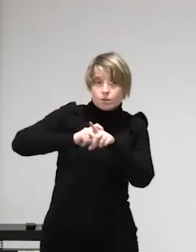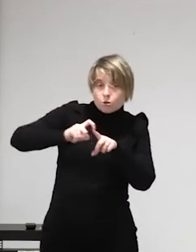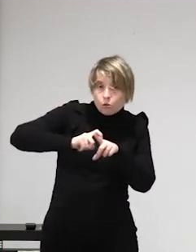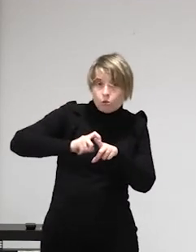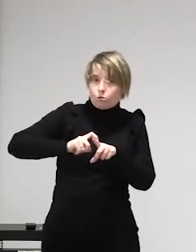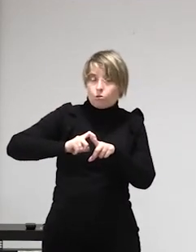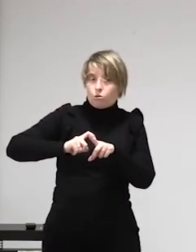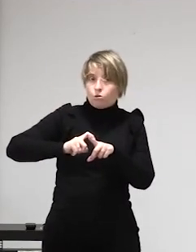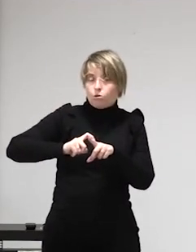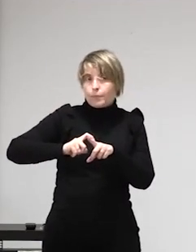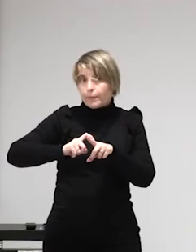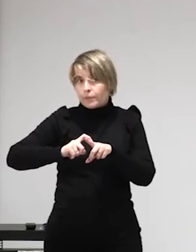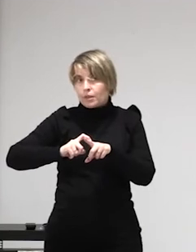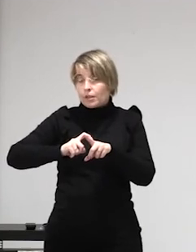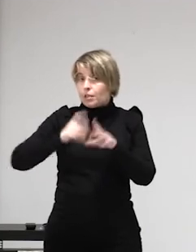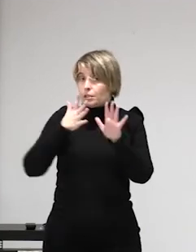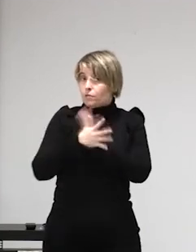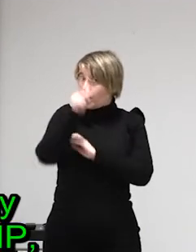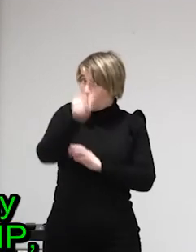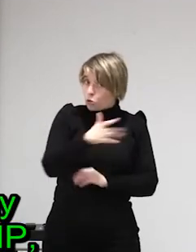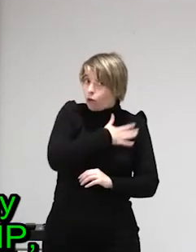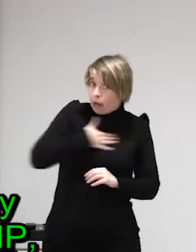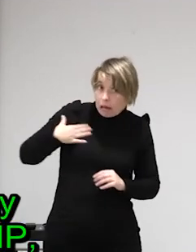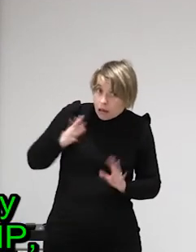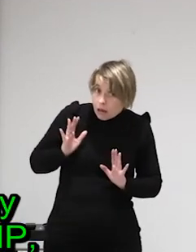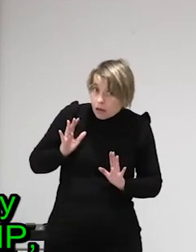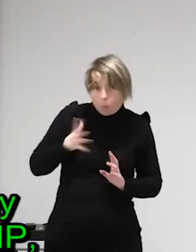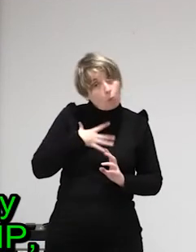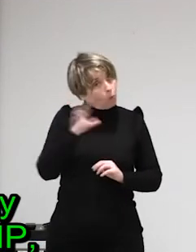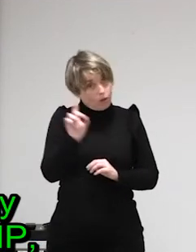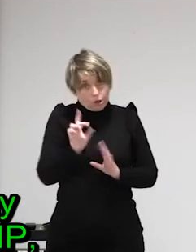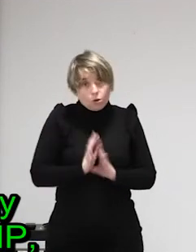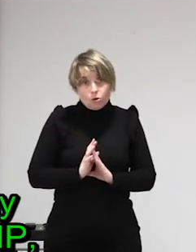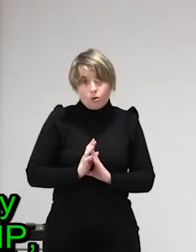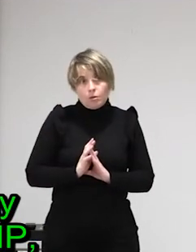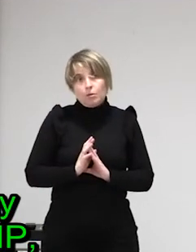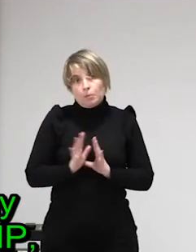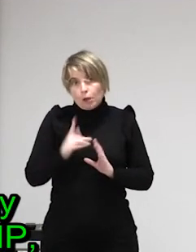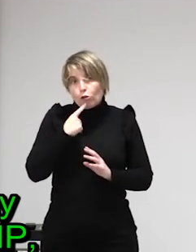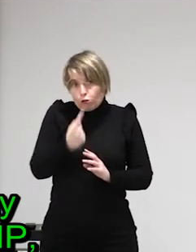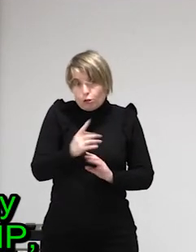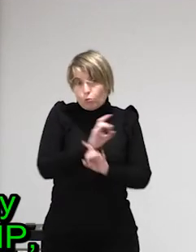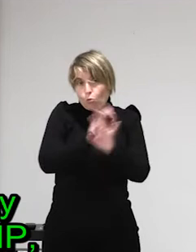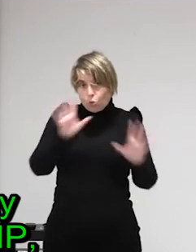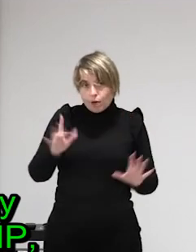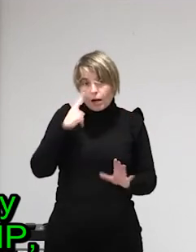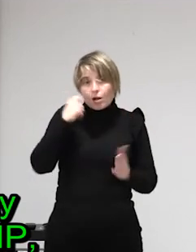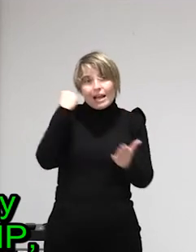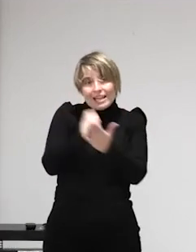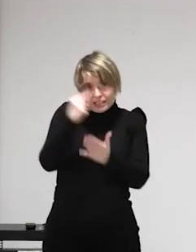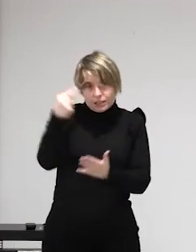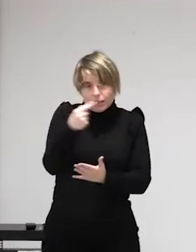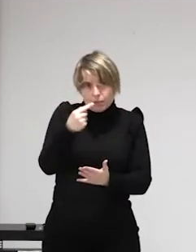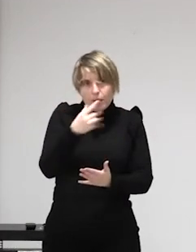lo que ha habido es una falta de voluntad política es más las pocas iniciativas que hay son iniciativas privadas como APRAM